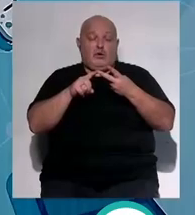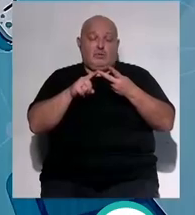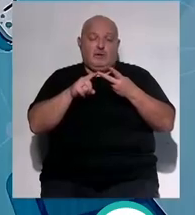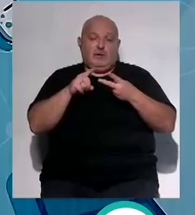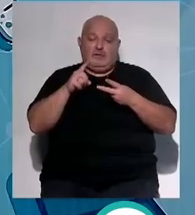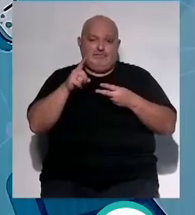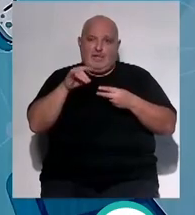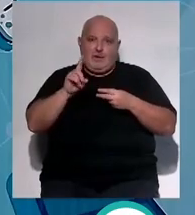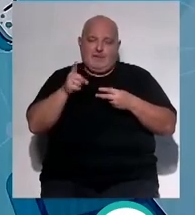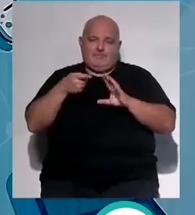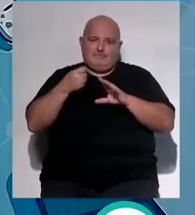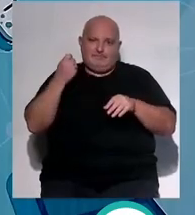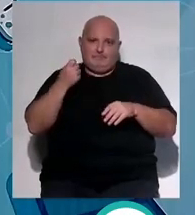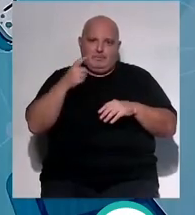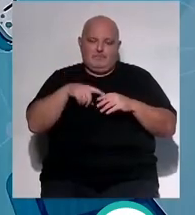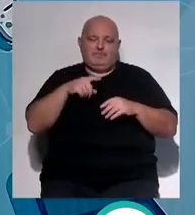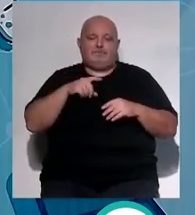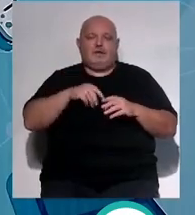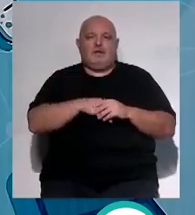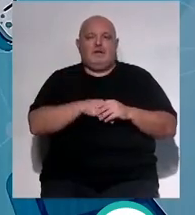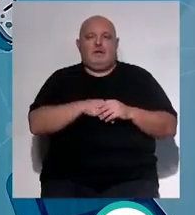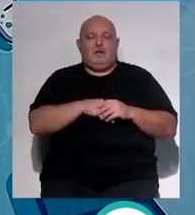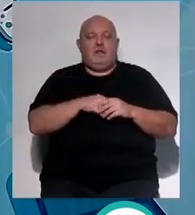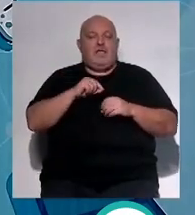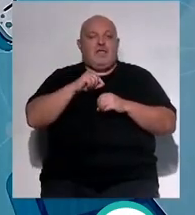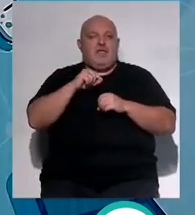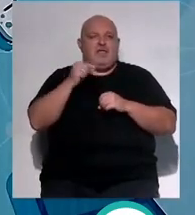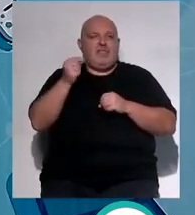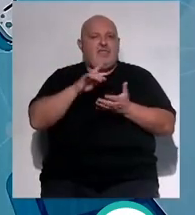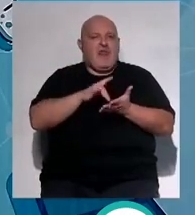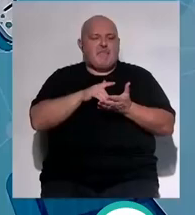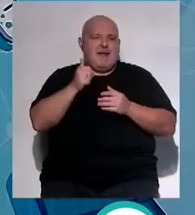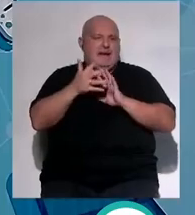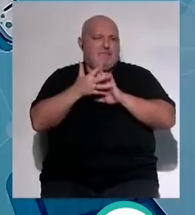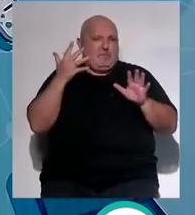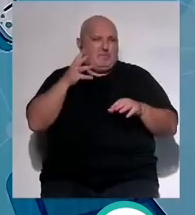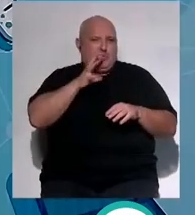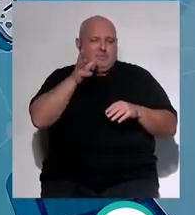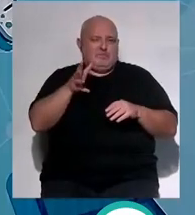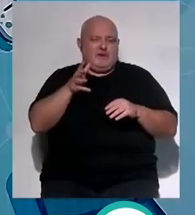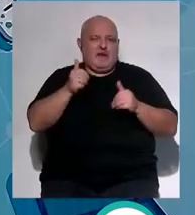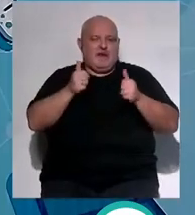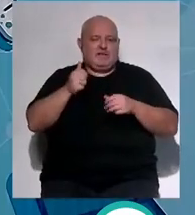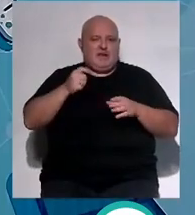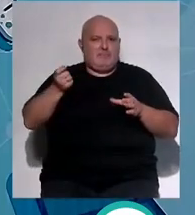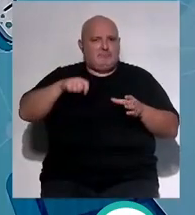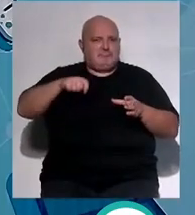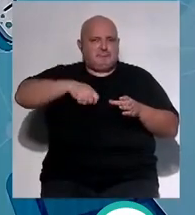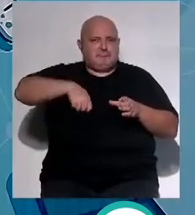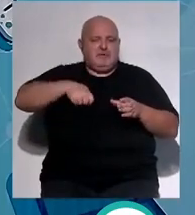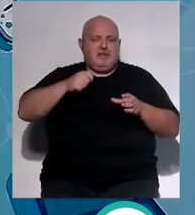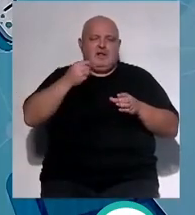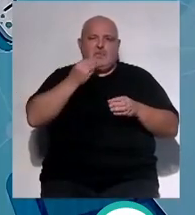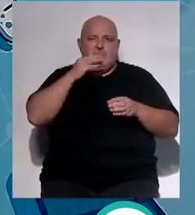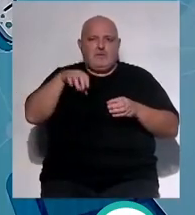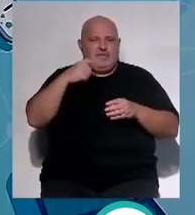que esos cereales los tienes que quitar es verdad que los cereales puede ser algo más rápido porque te echas la leche y los cereales pero hay que